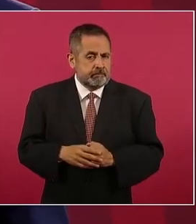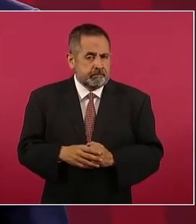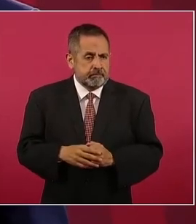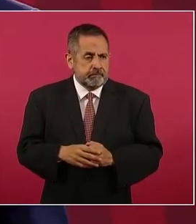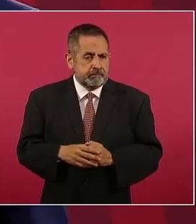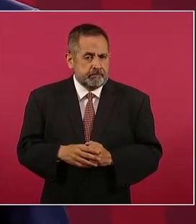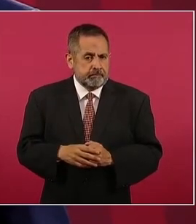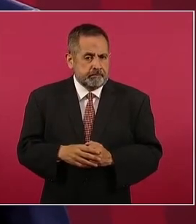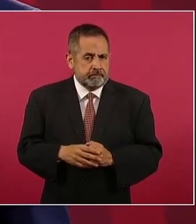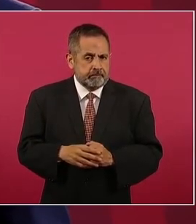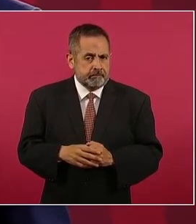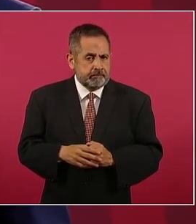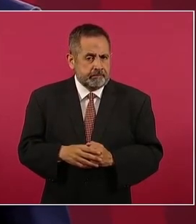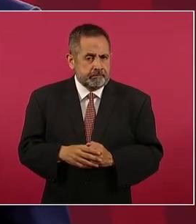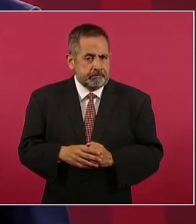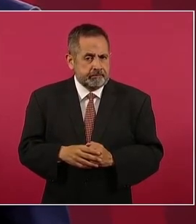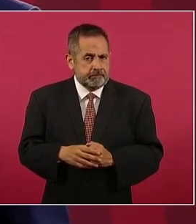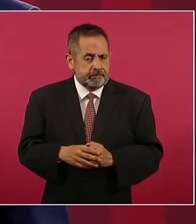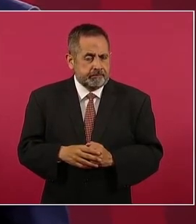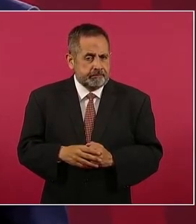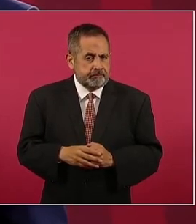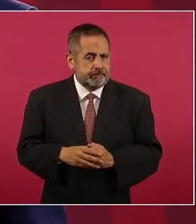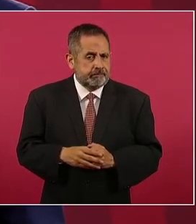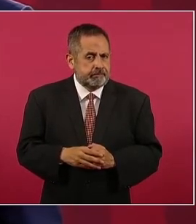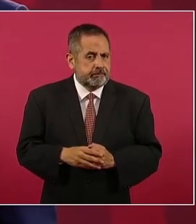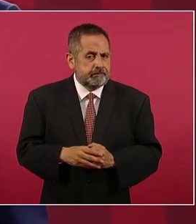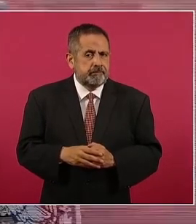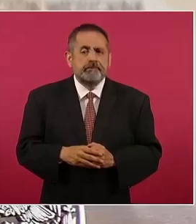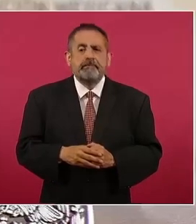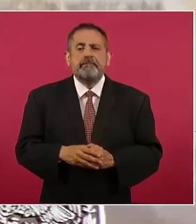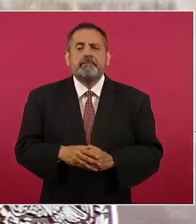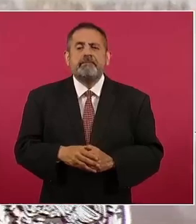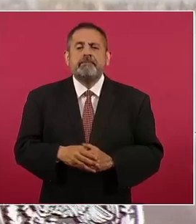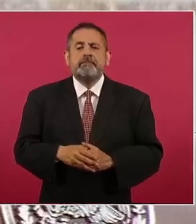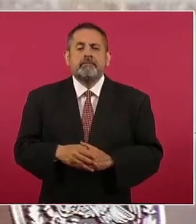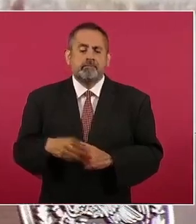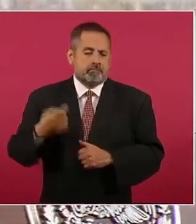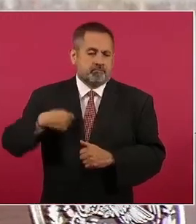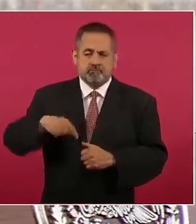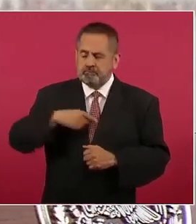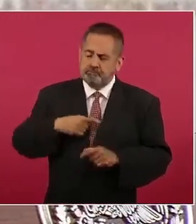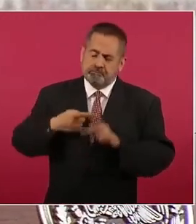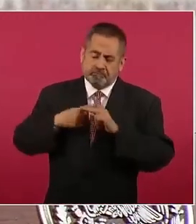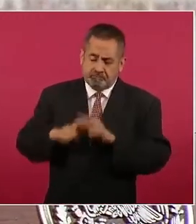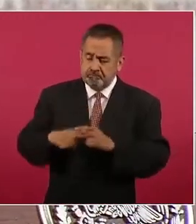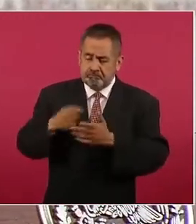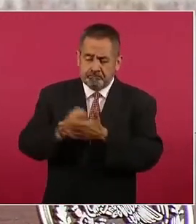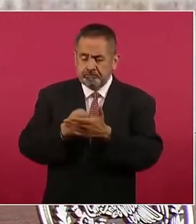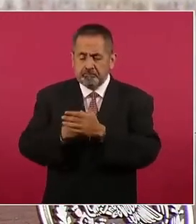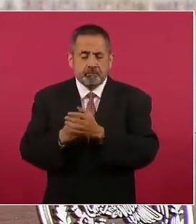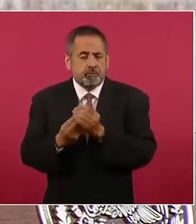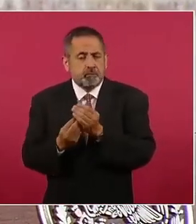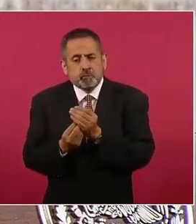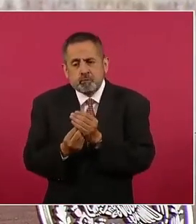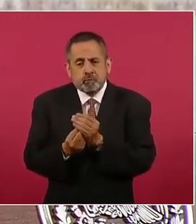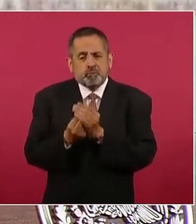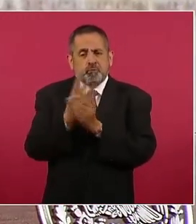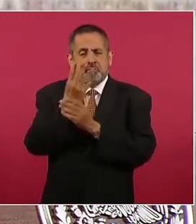iniciamos una nueva etapa